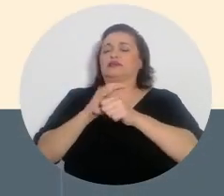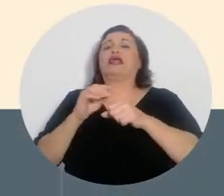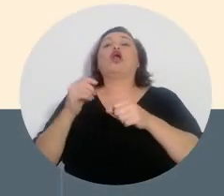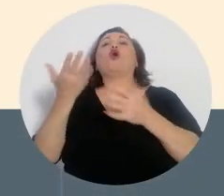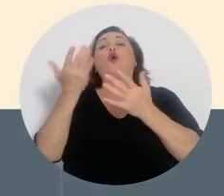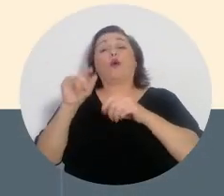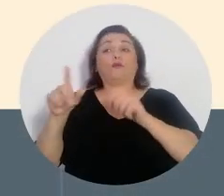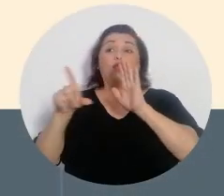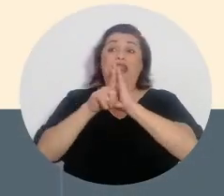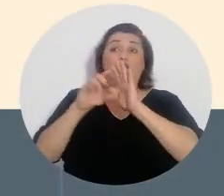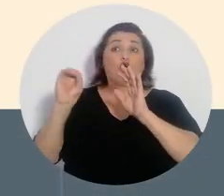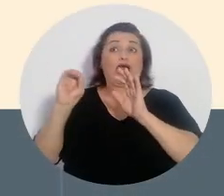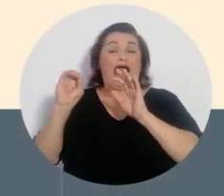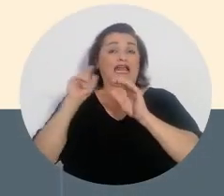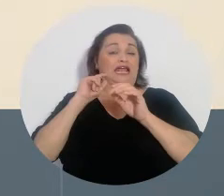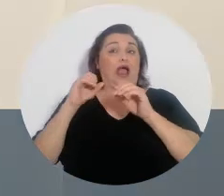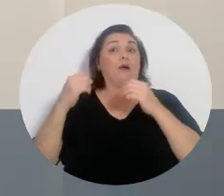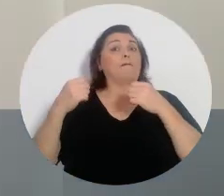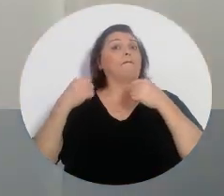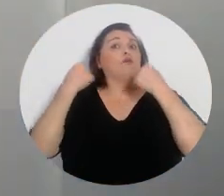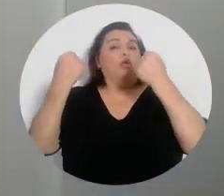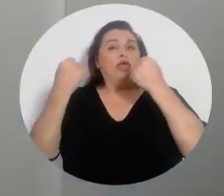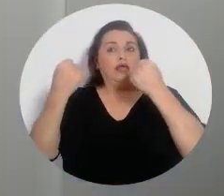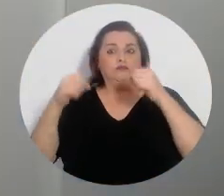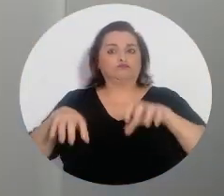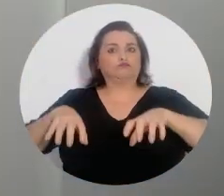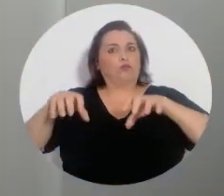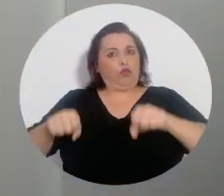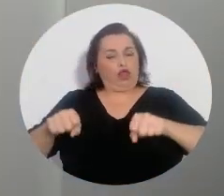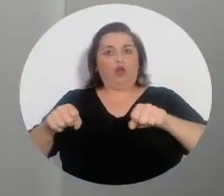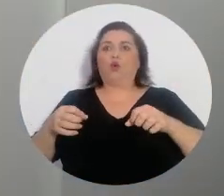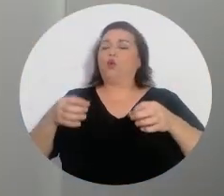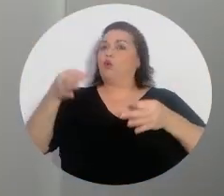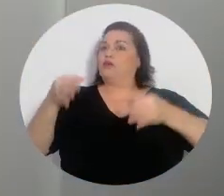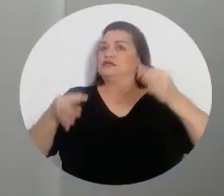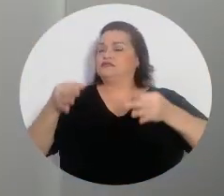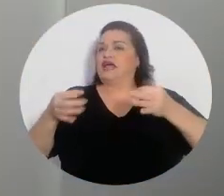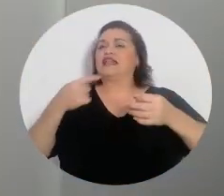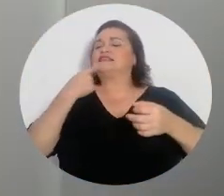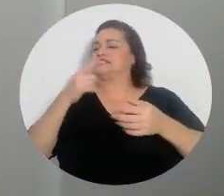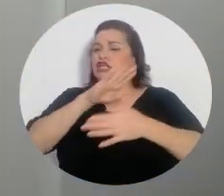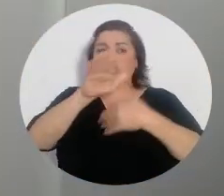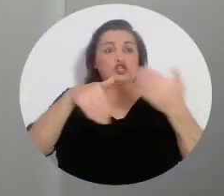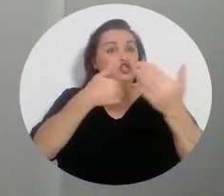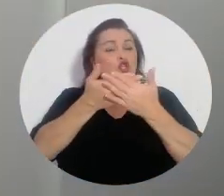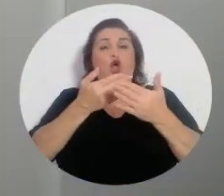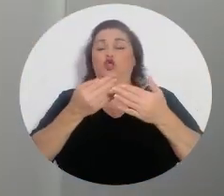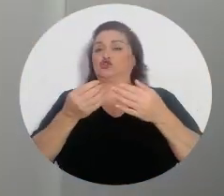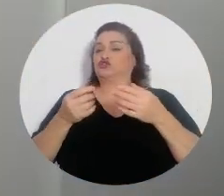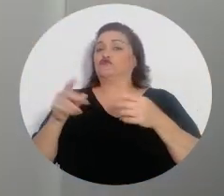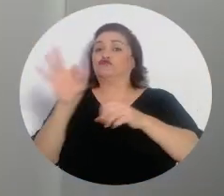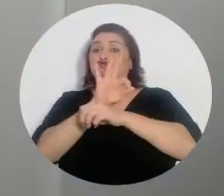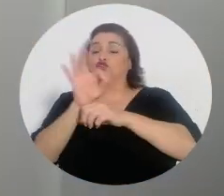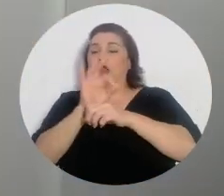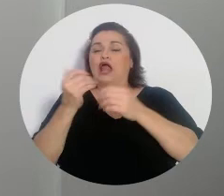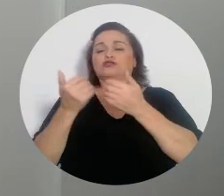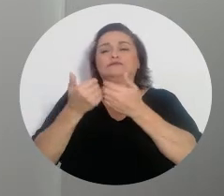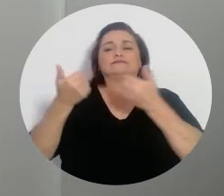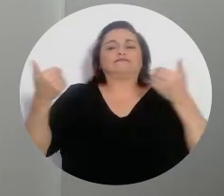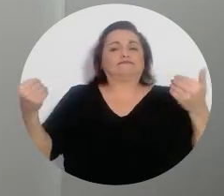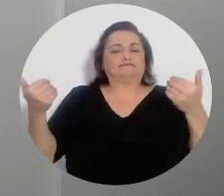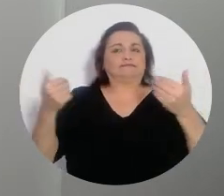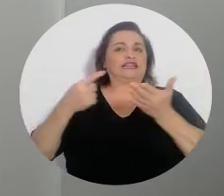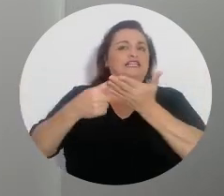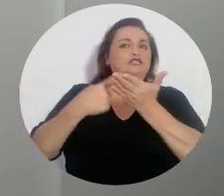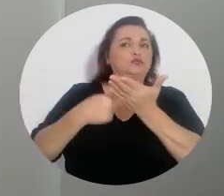como el de la Ley Orgánica del Poder Judicial, en el cual obliga a que todos los funcionarios judiciales tengan un absoluto alejamiento